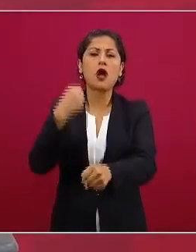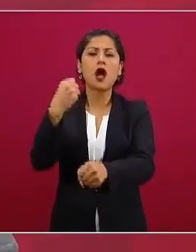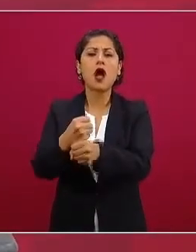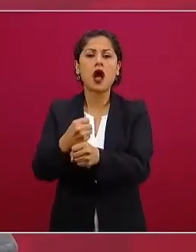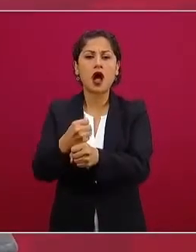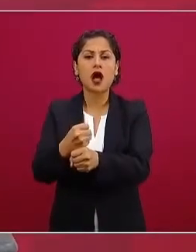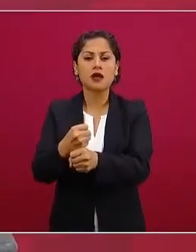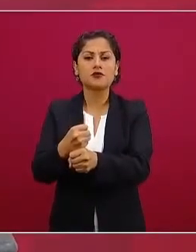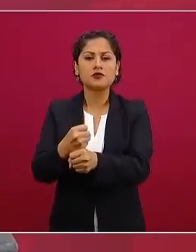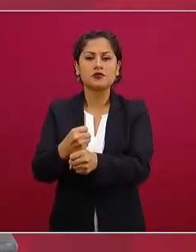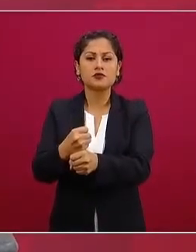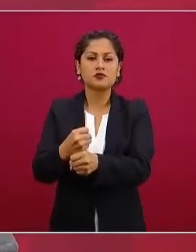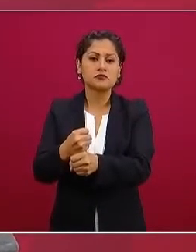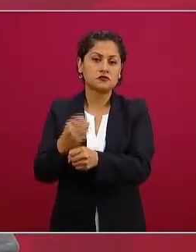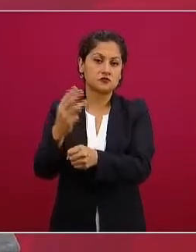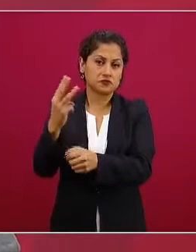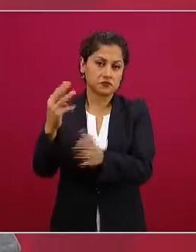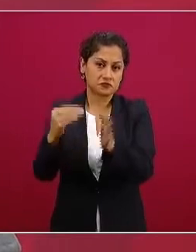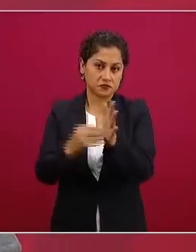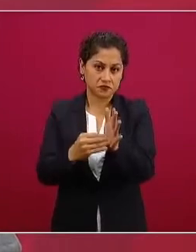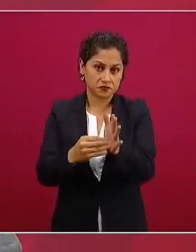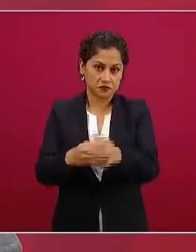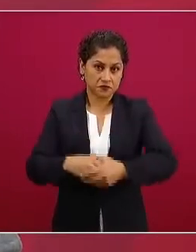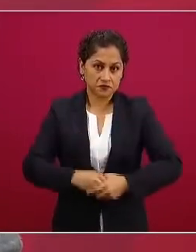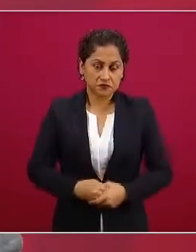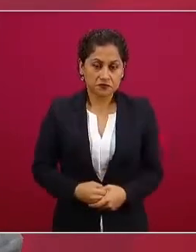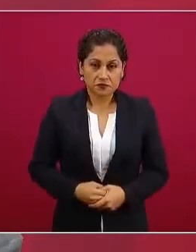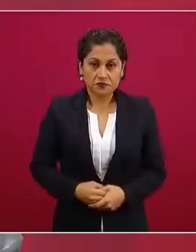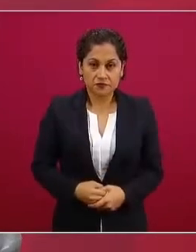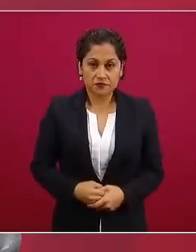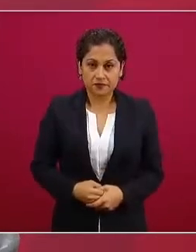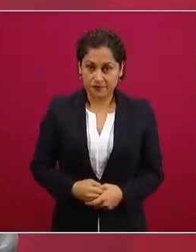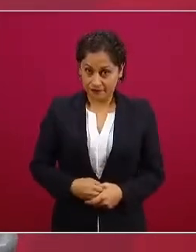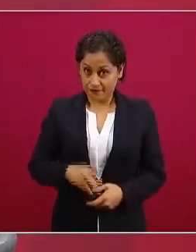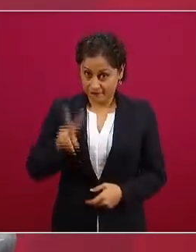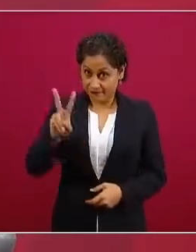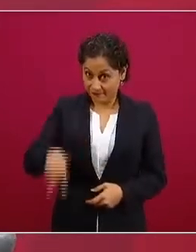sea sí